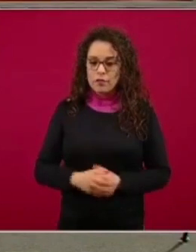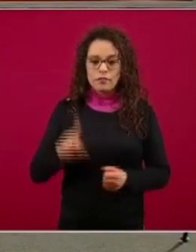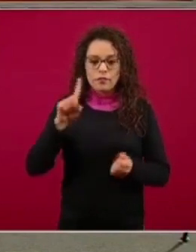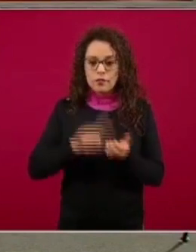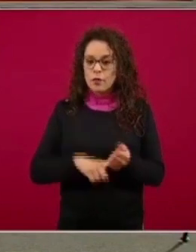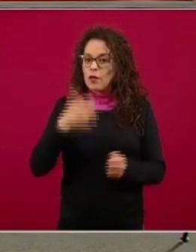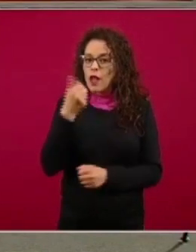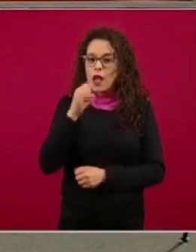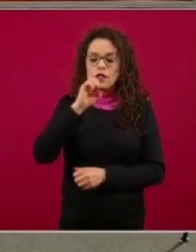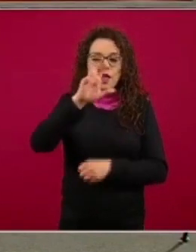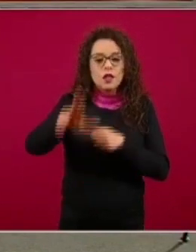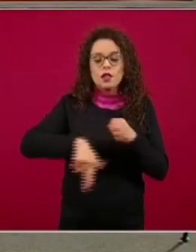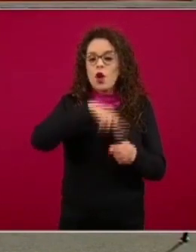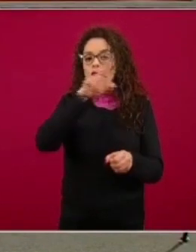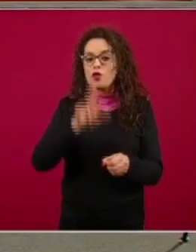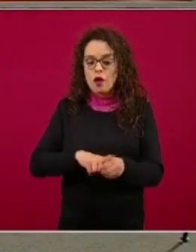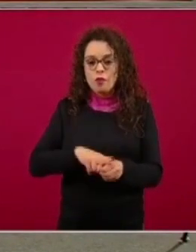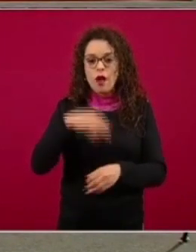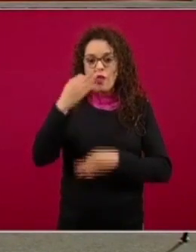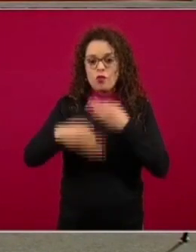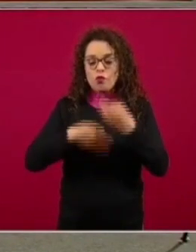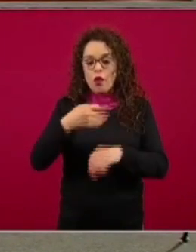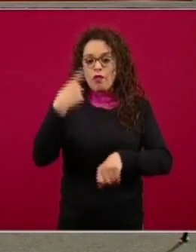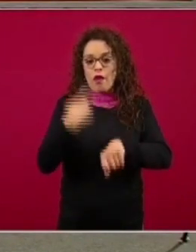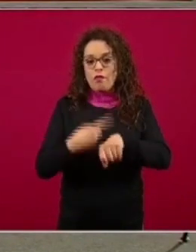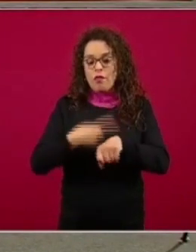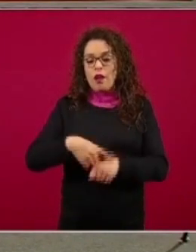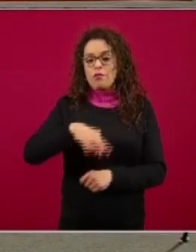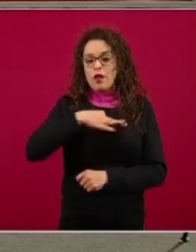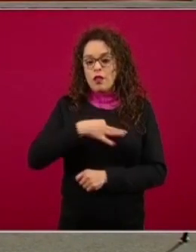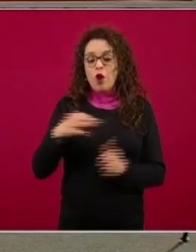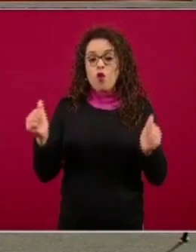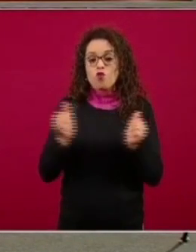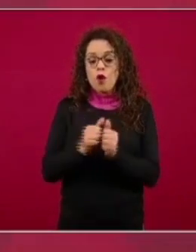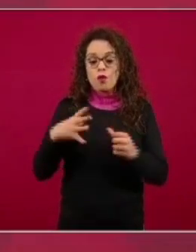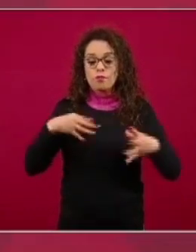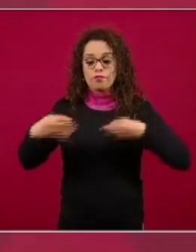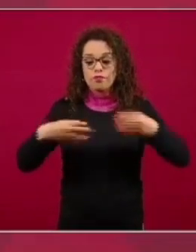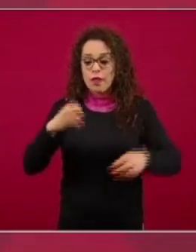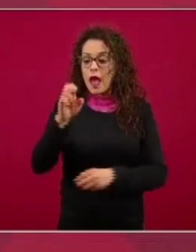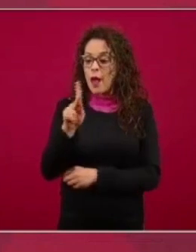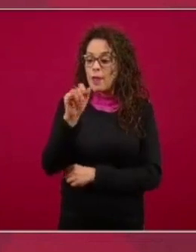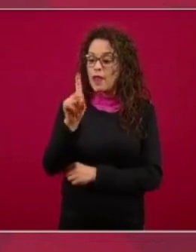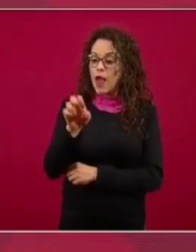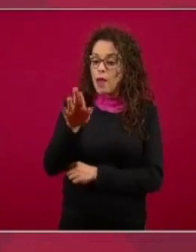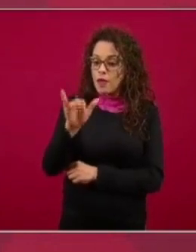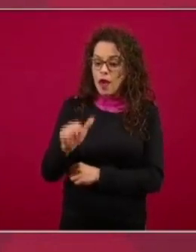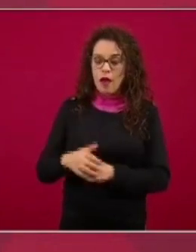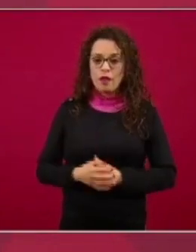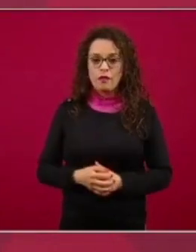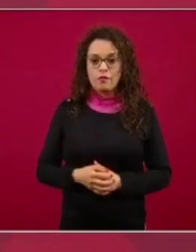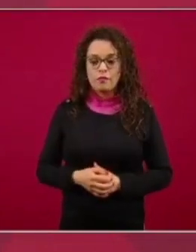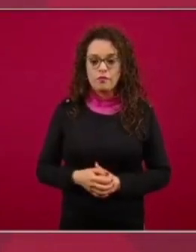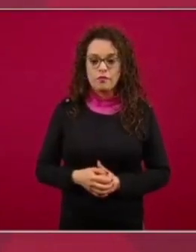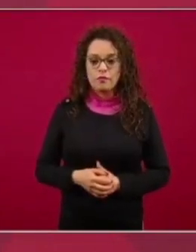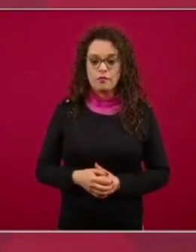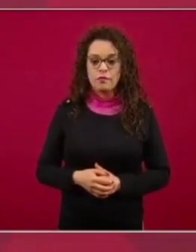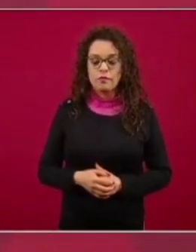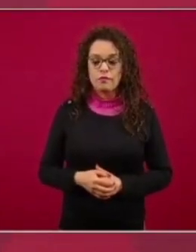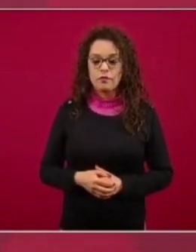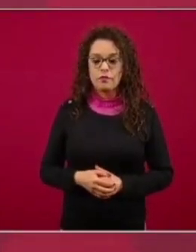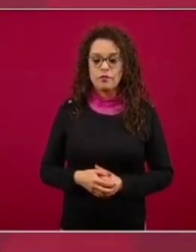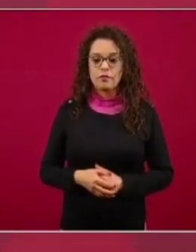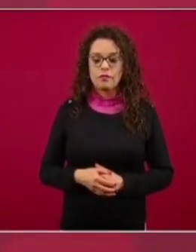enfermedades infecciosas epidémicas y es una situación que se va a dar tarde o